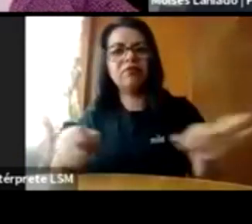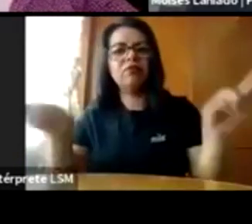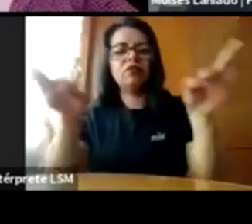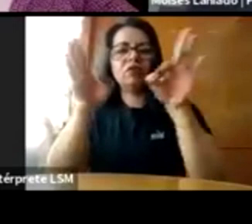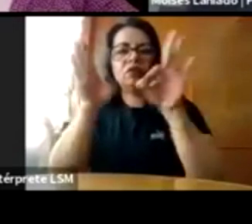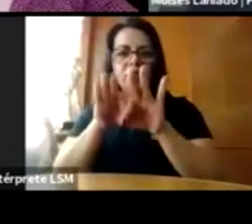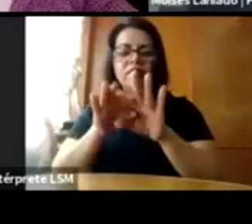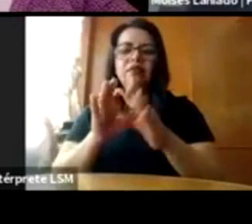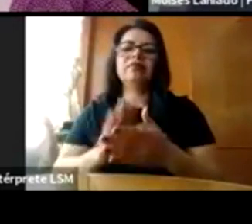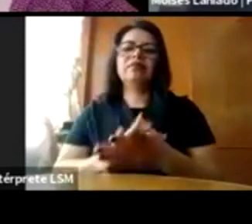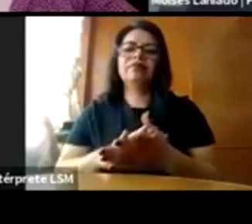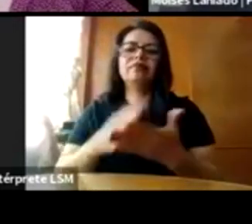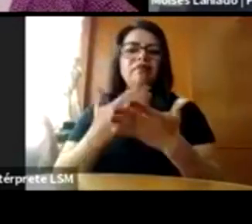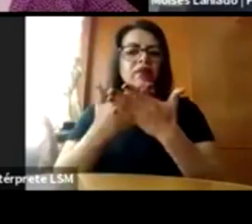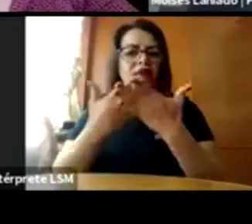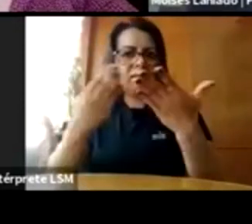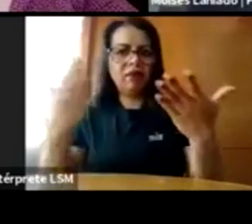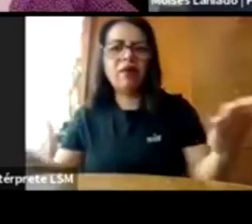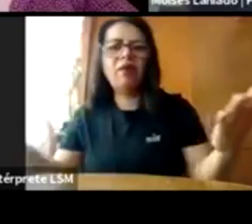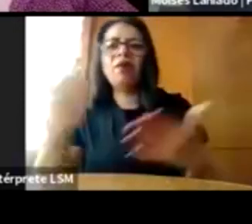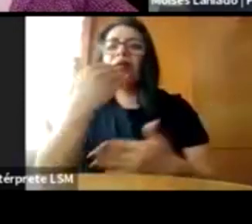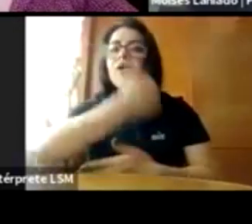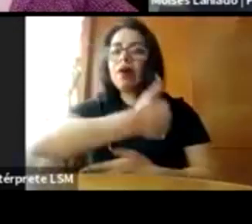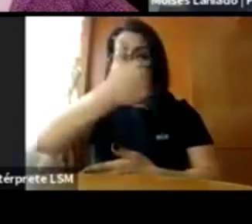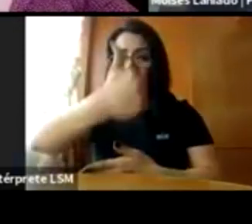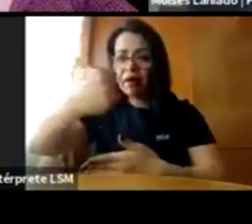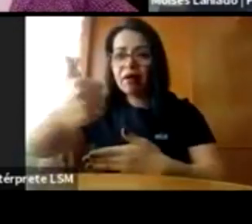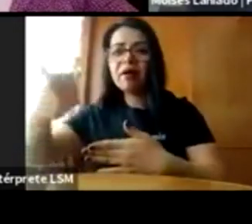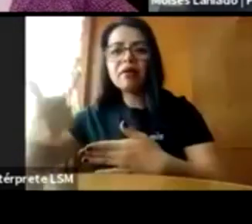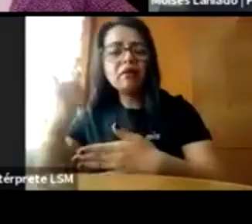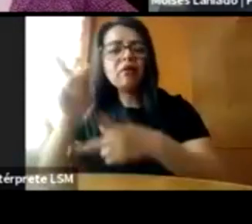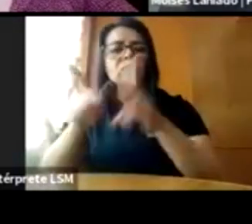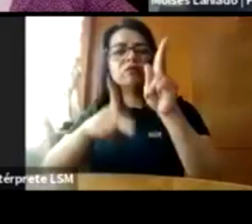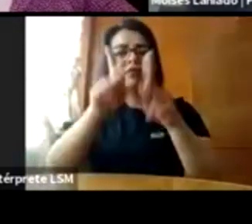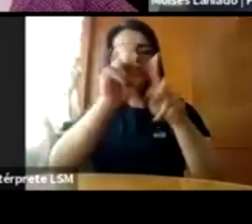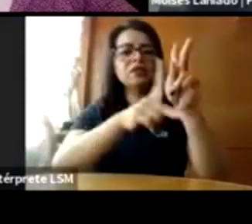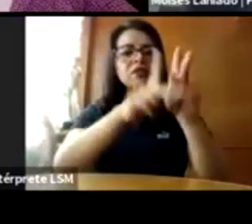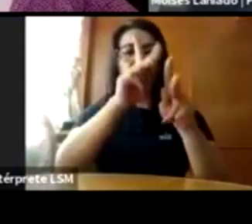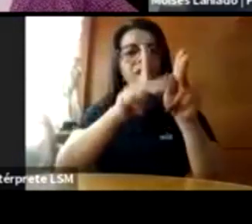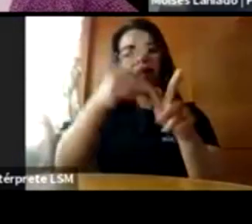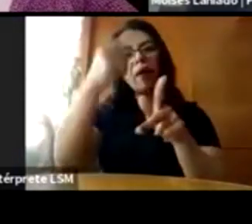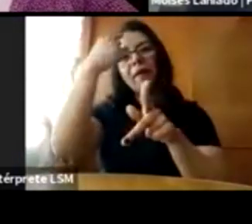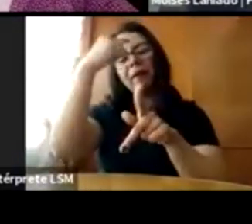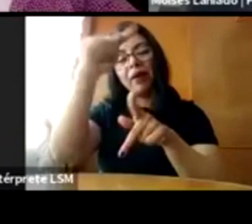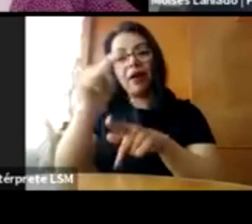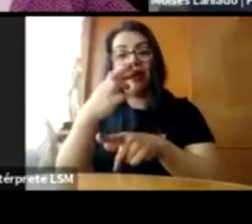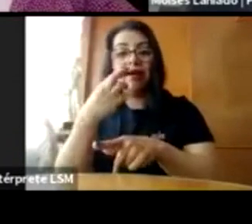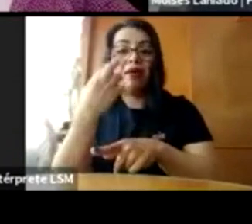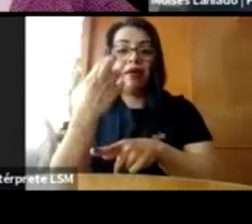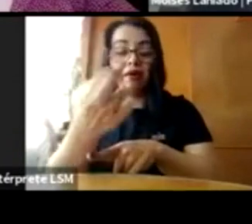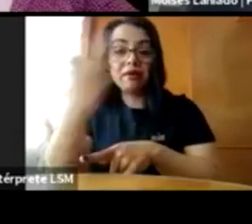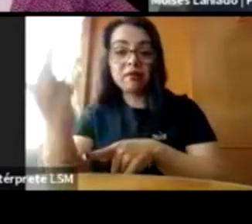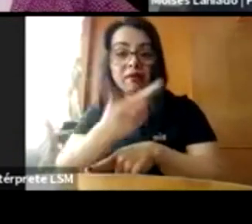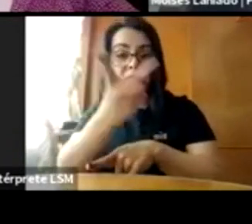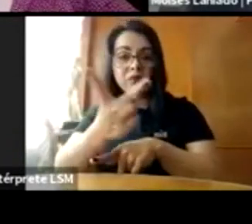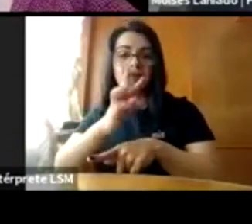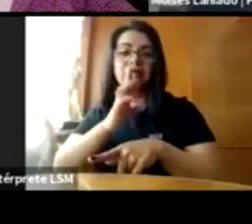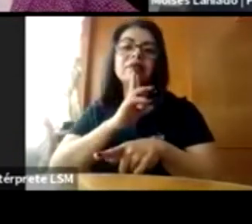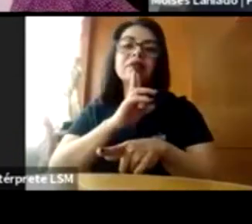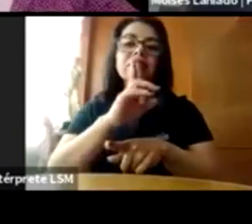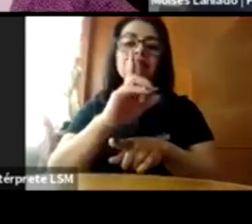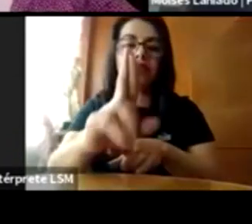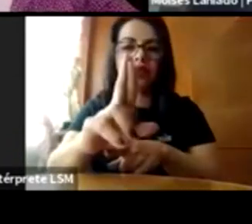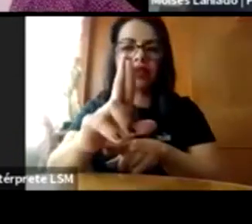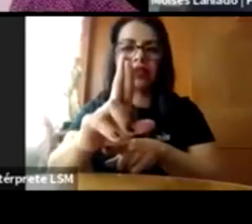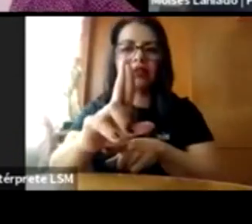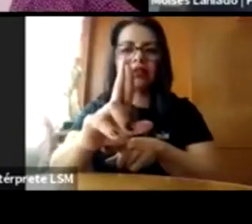Justamente vamos a ir hablando con cada uno de los participantes para tratar de contestar esta pregunta que nos pone sobre la mesa, el CIPINA, que